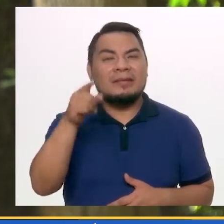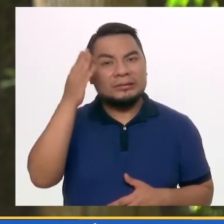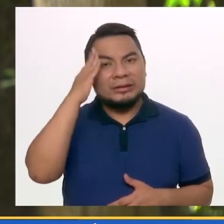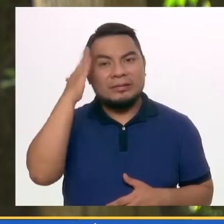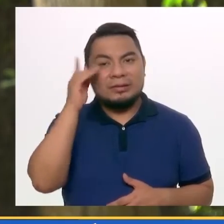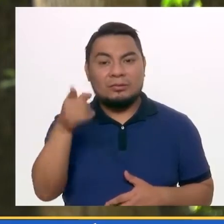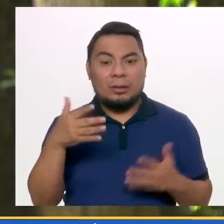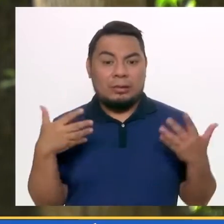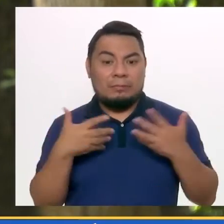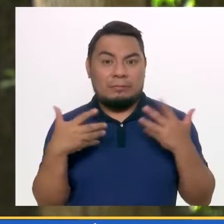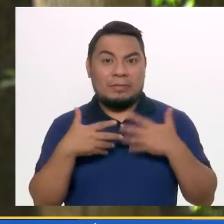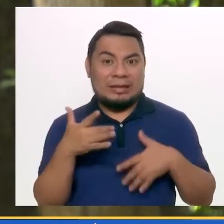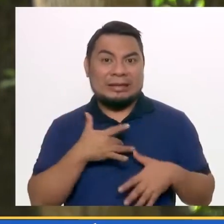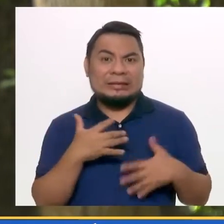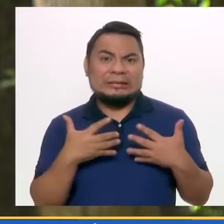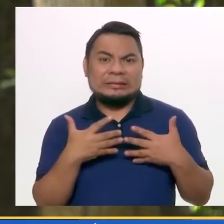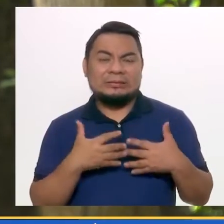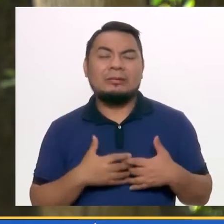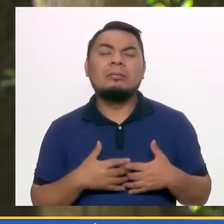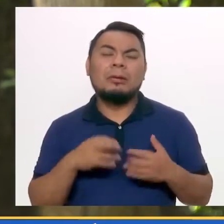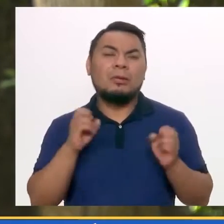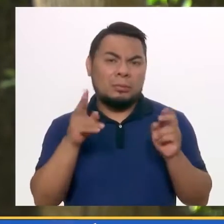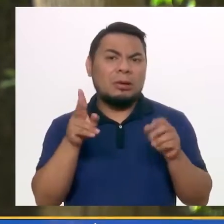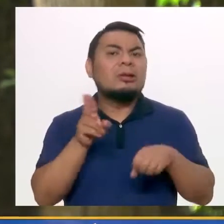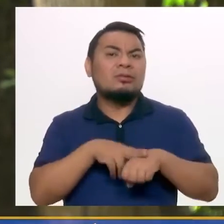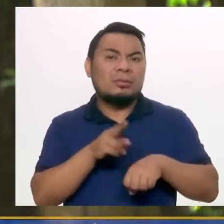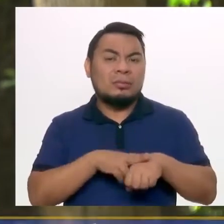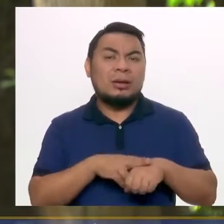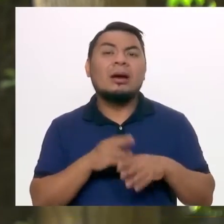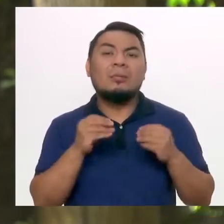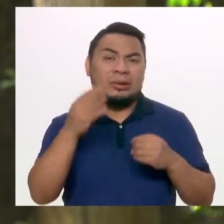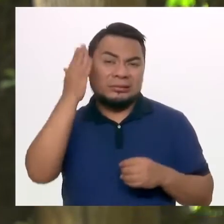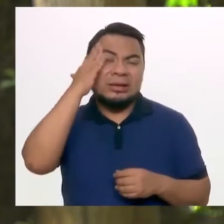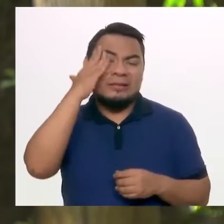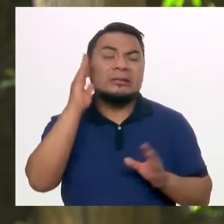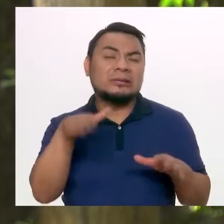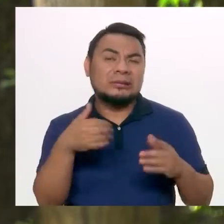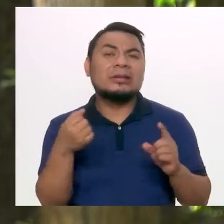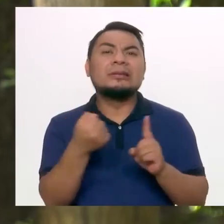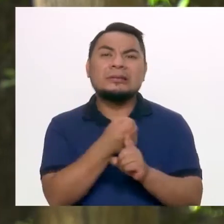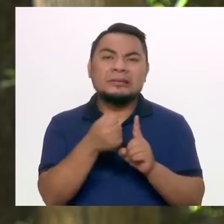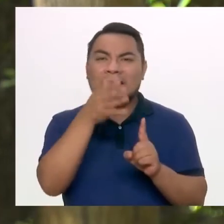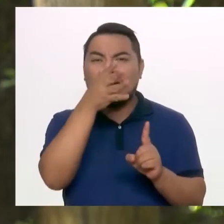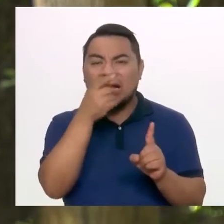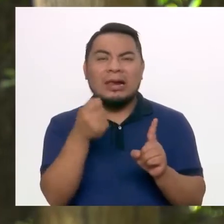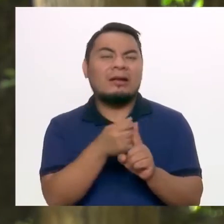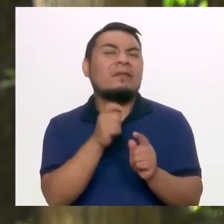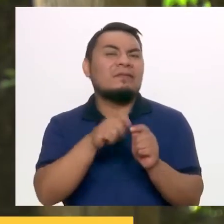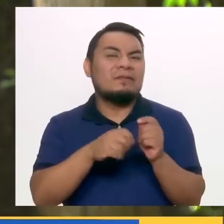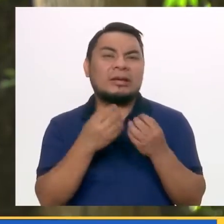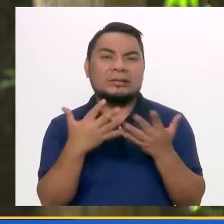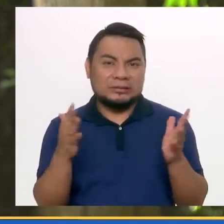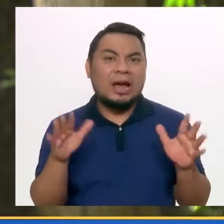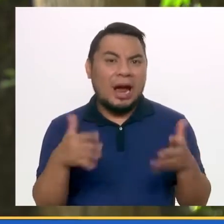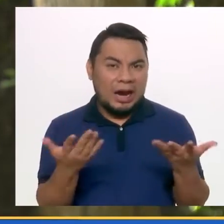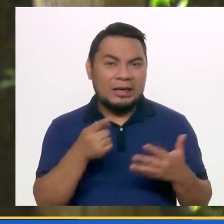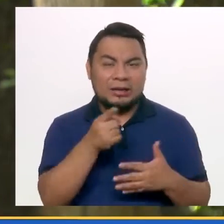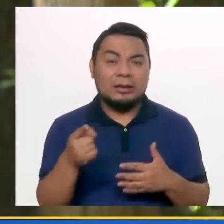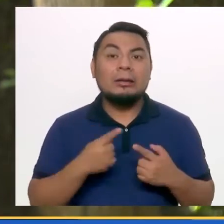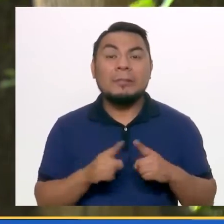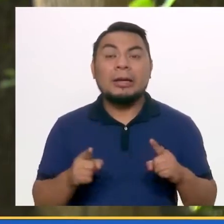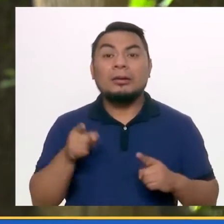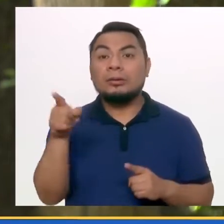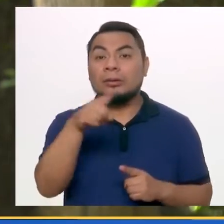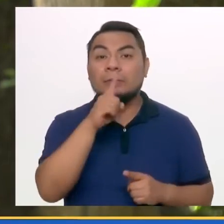legítimo porque el bullying existe, es una situación difícil, pero no es reconocido que